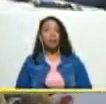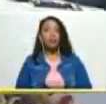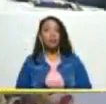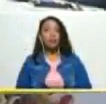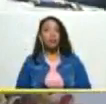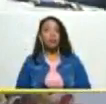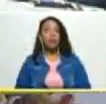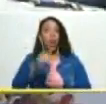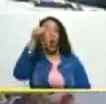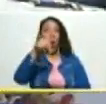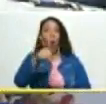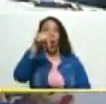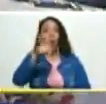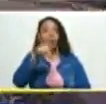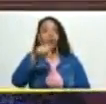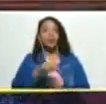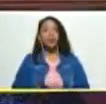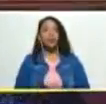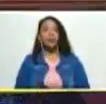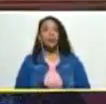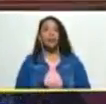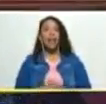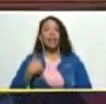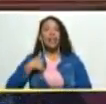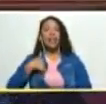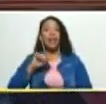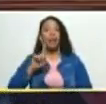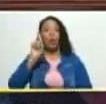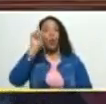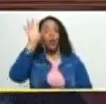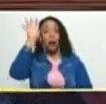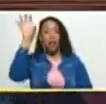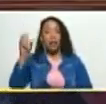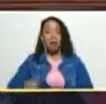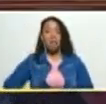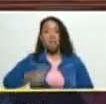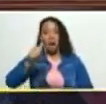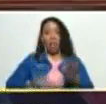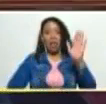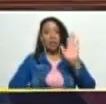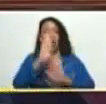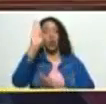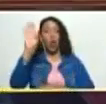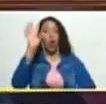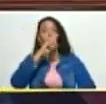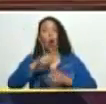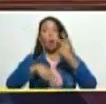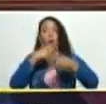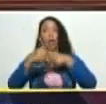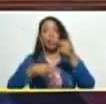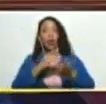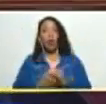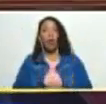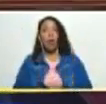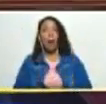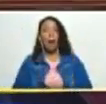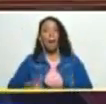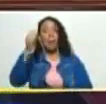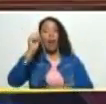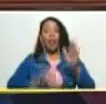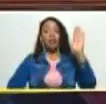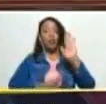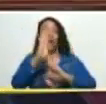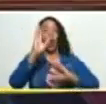hoy tenemos un país más desarrollado en lo político más desarrollado en lo